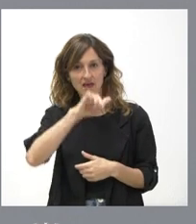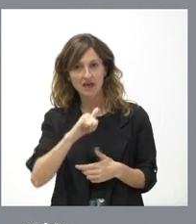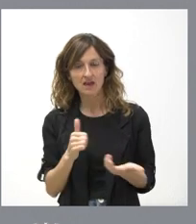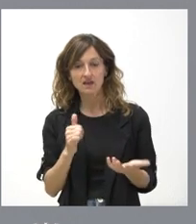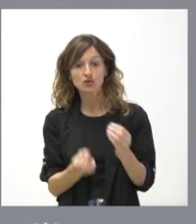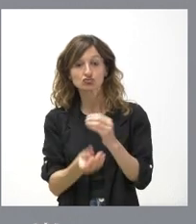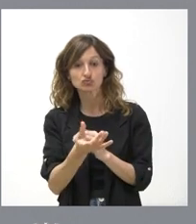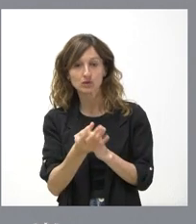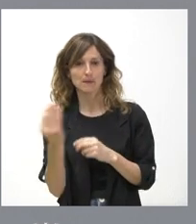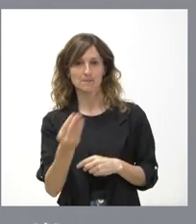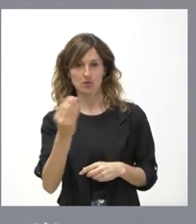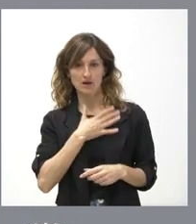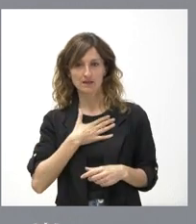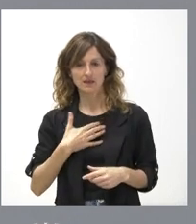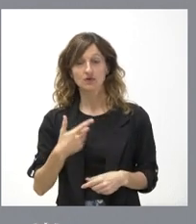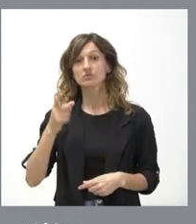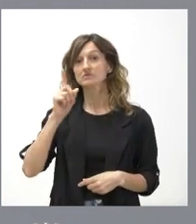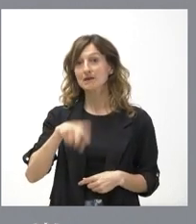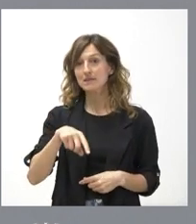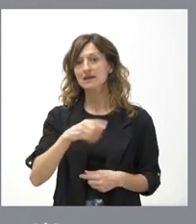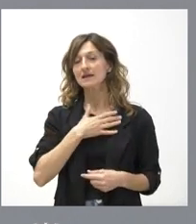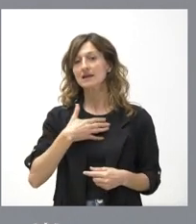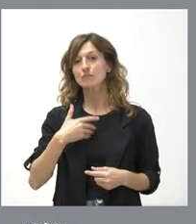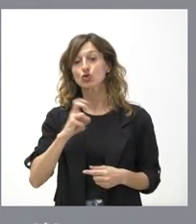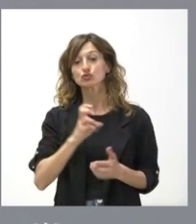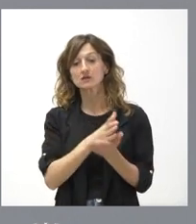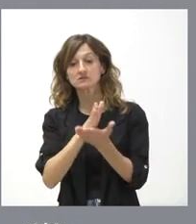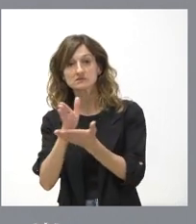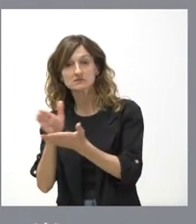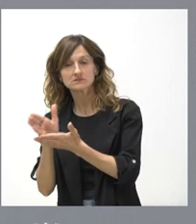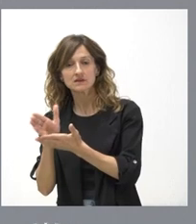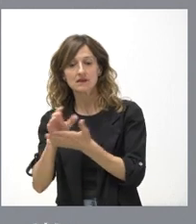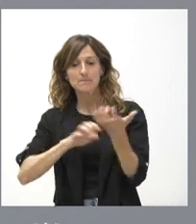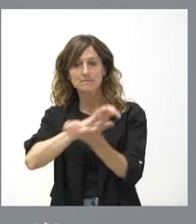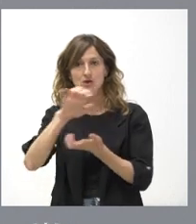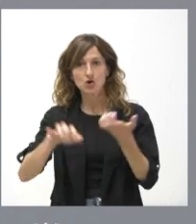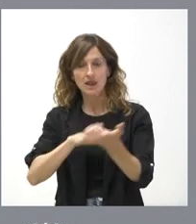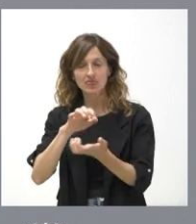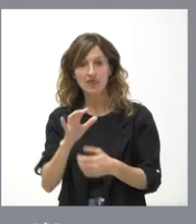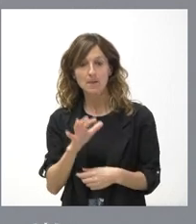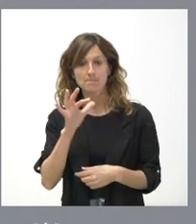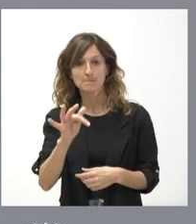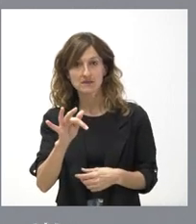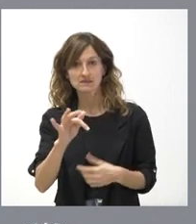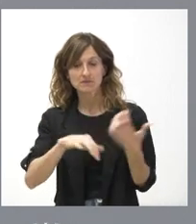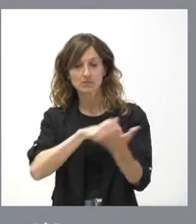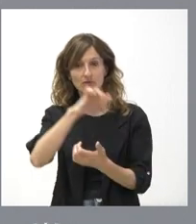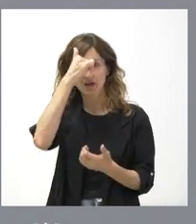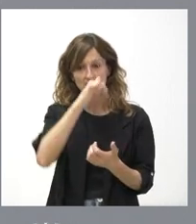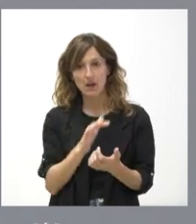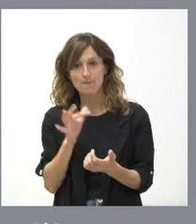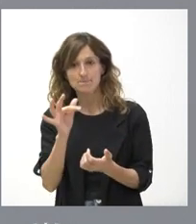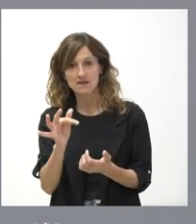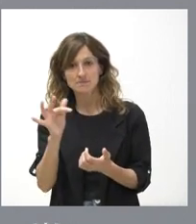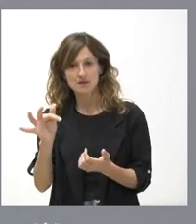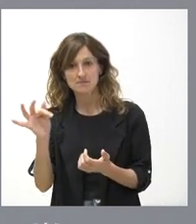producir. Y también nos ha parecido que existen otras fórmulas de violencia, además de la violencia de género, que